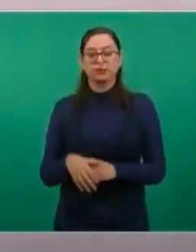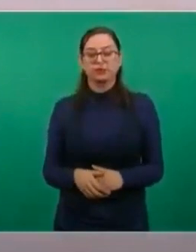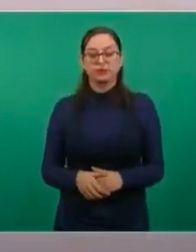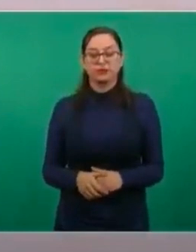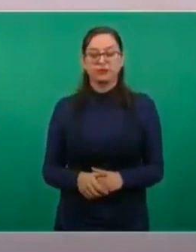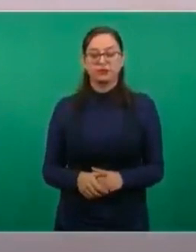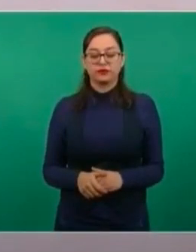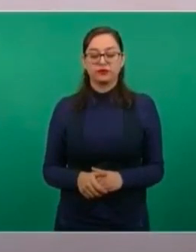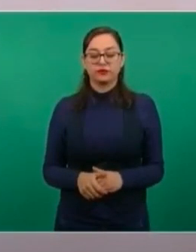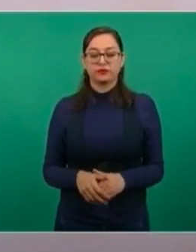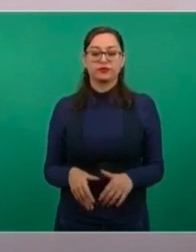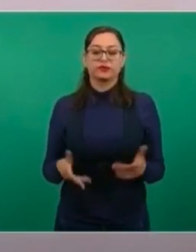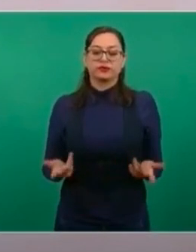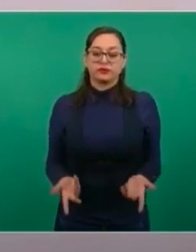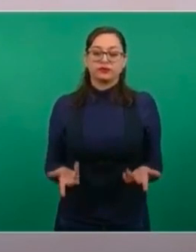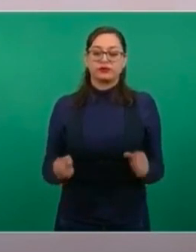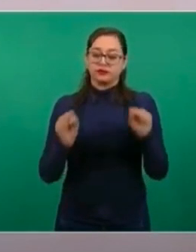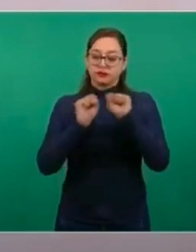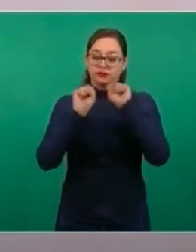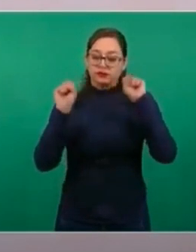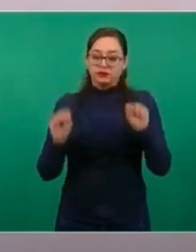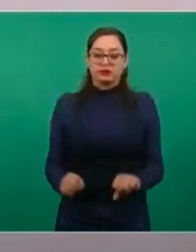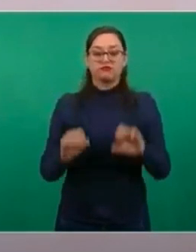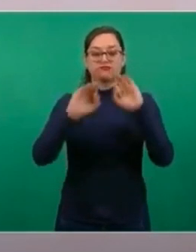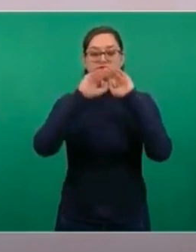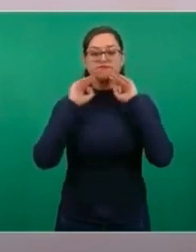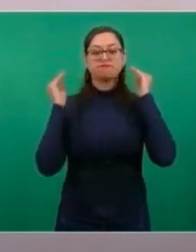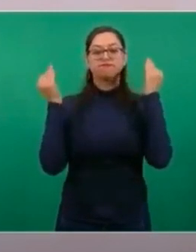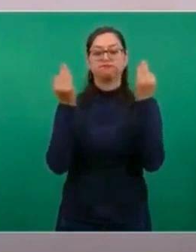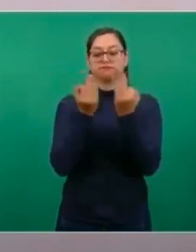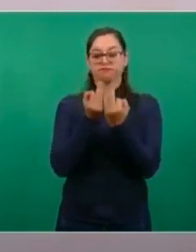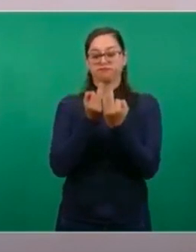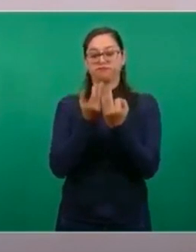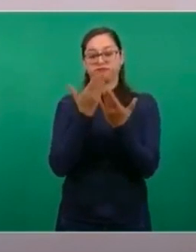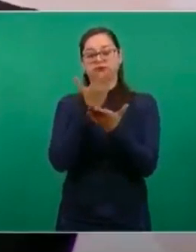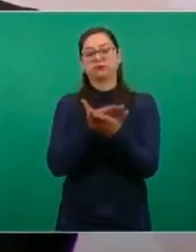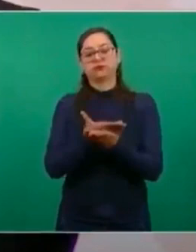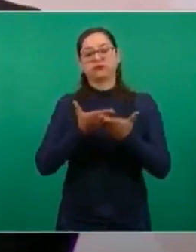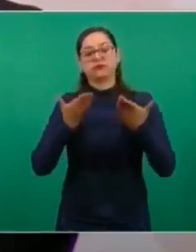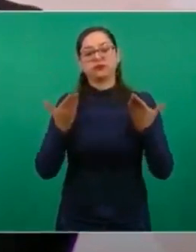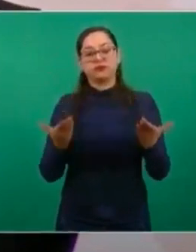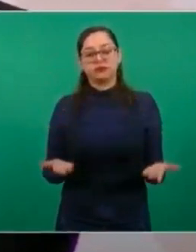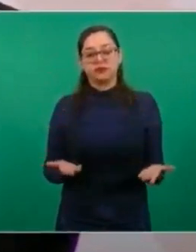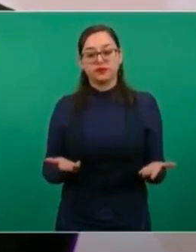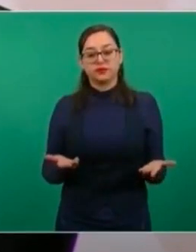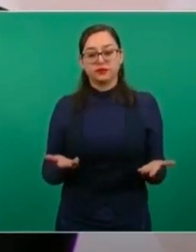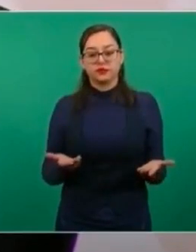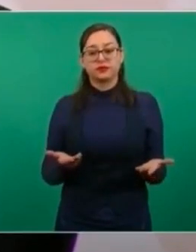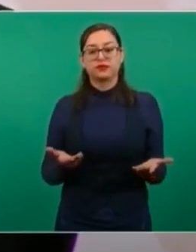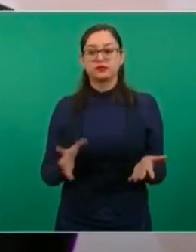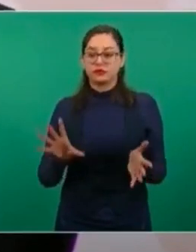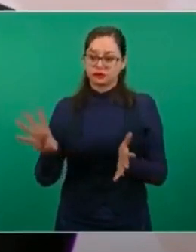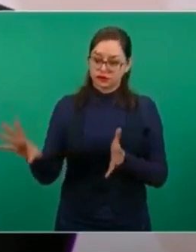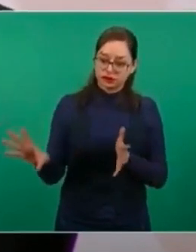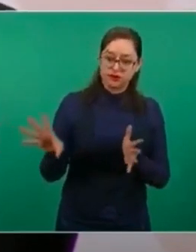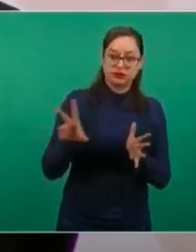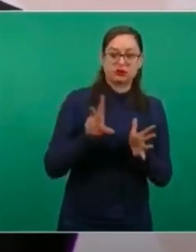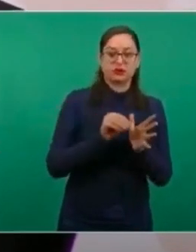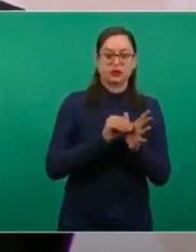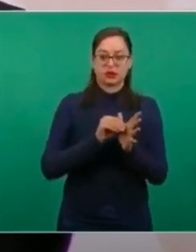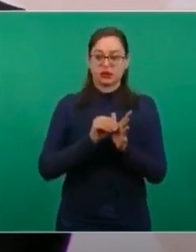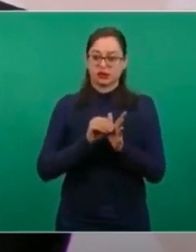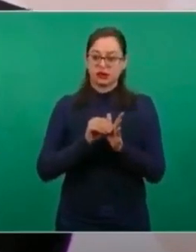Ese sistema, ese modelo es el que ahora vamos a